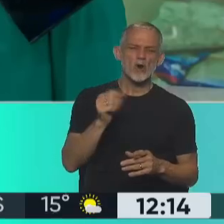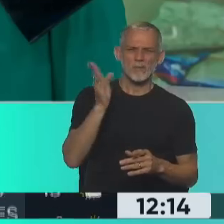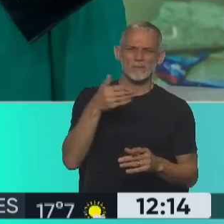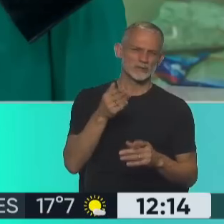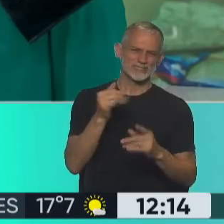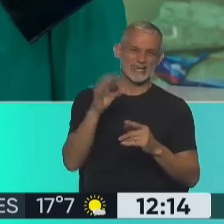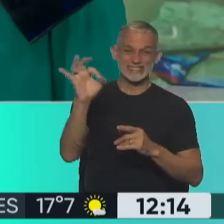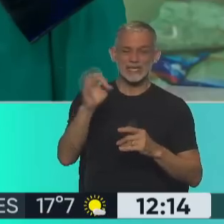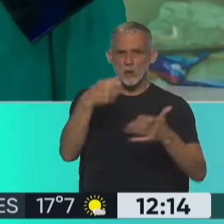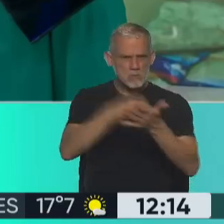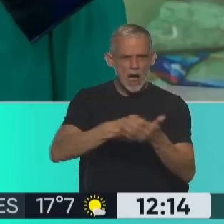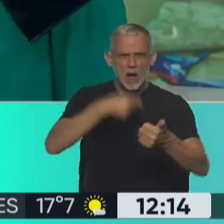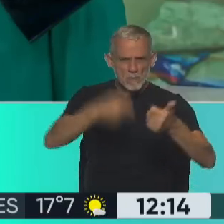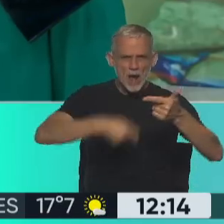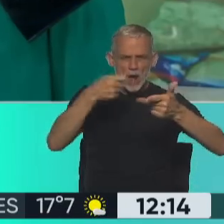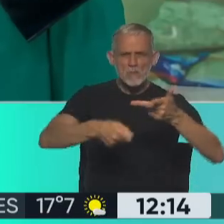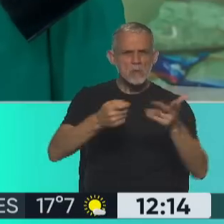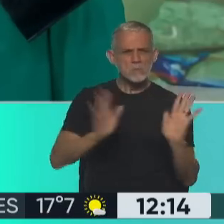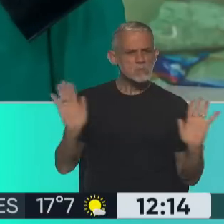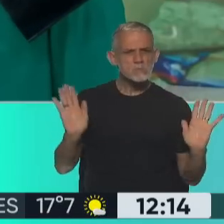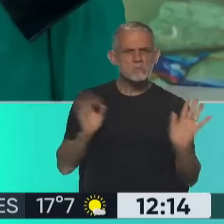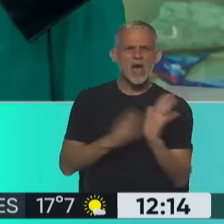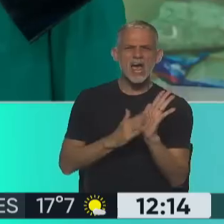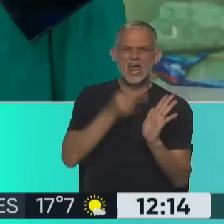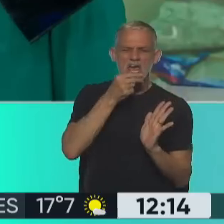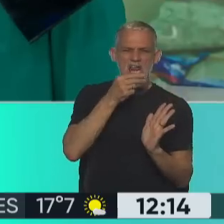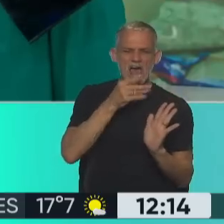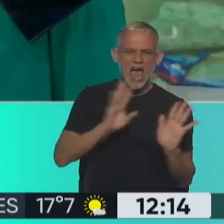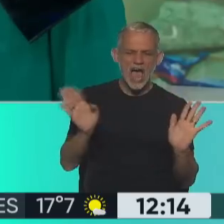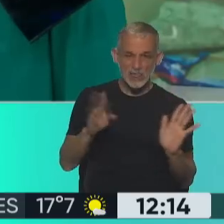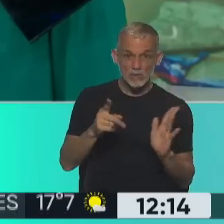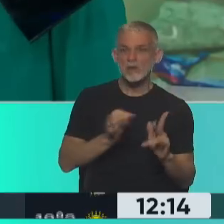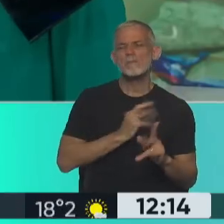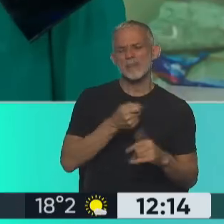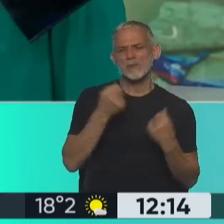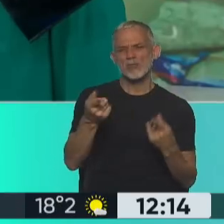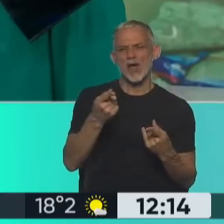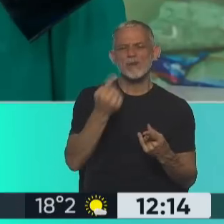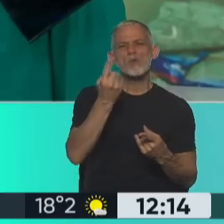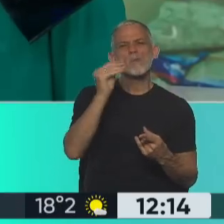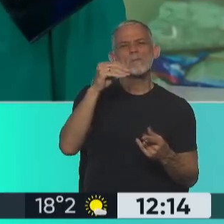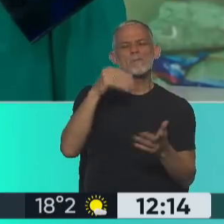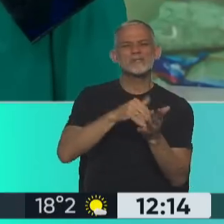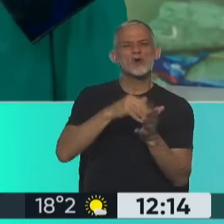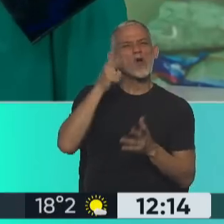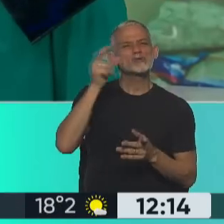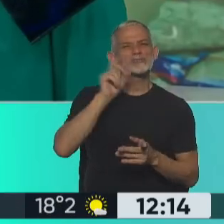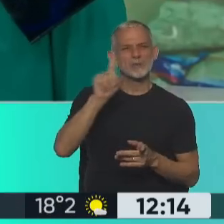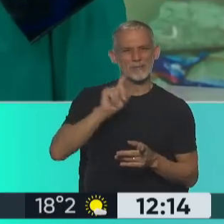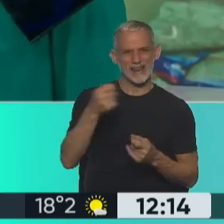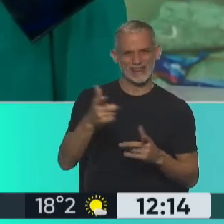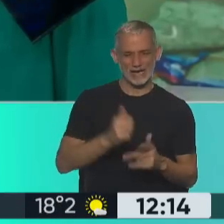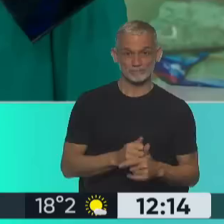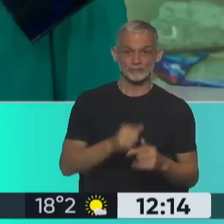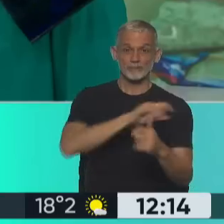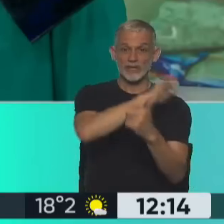y lo pagó sin ejecutar la garantía del Fogar, premiálo dándole un millón ochocientos mil. La